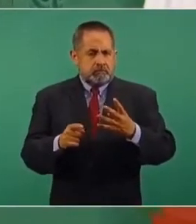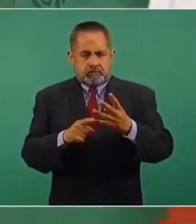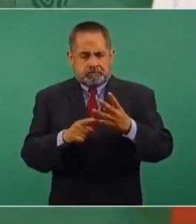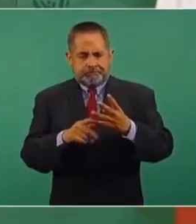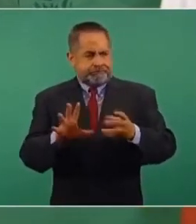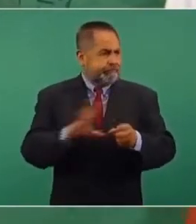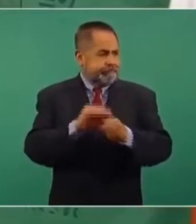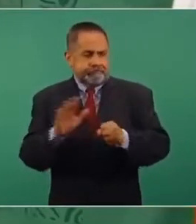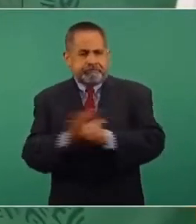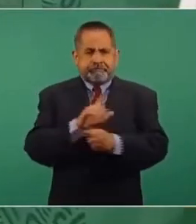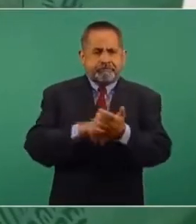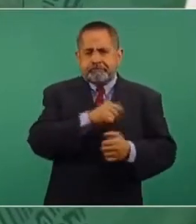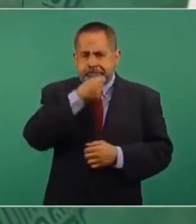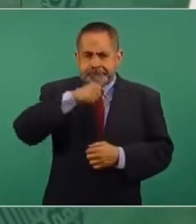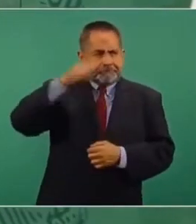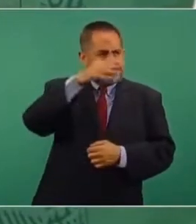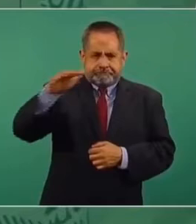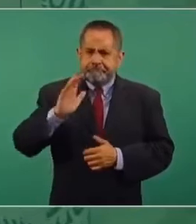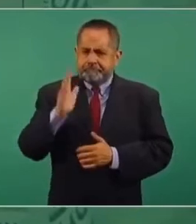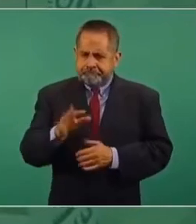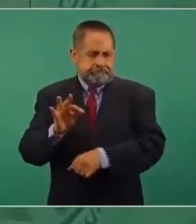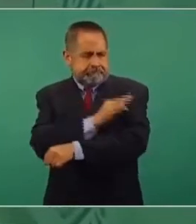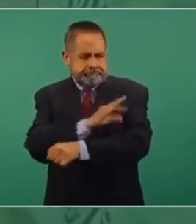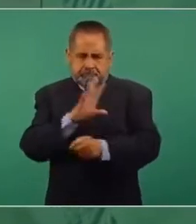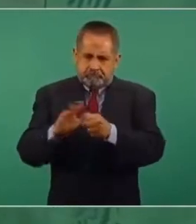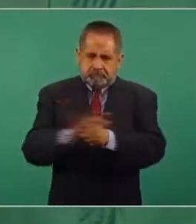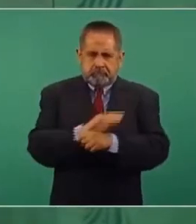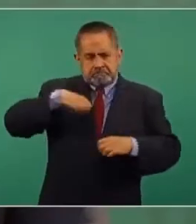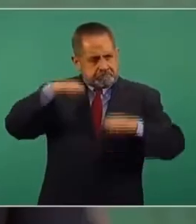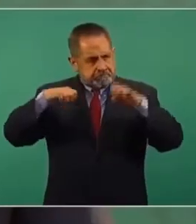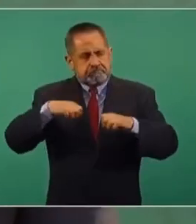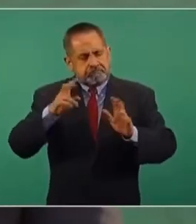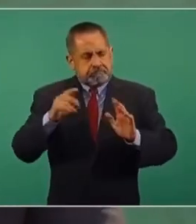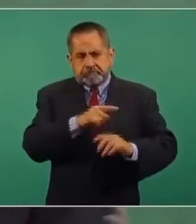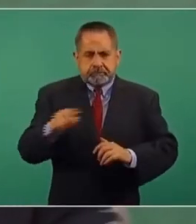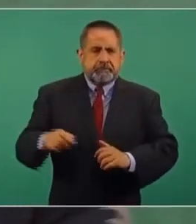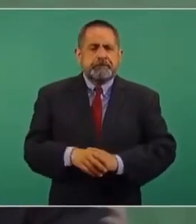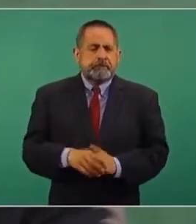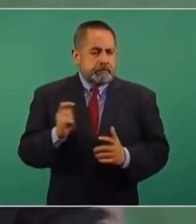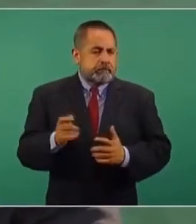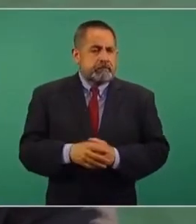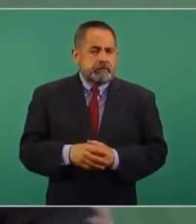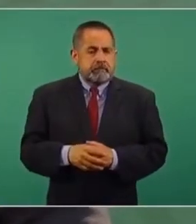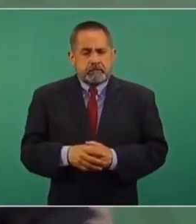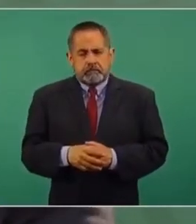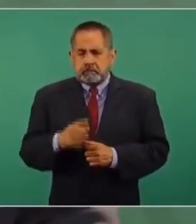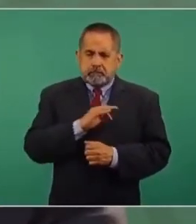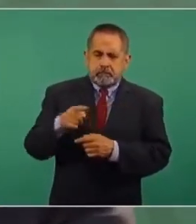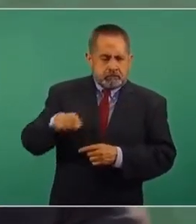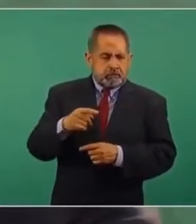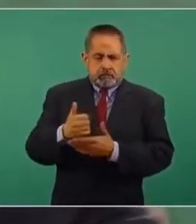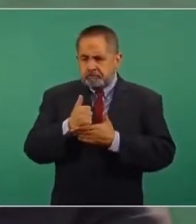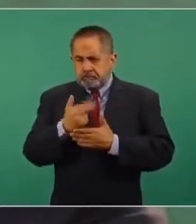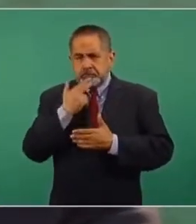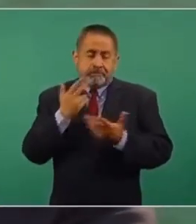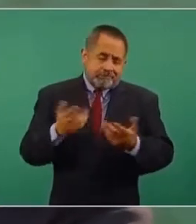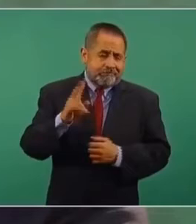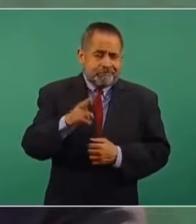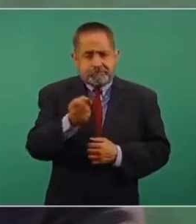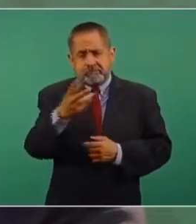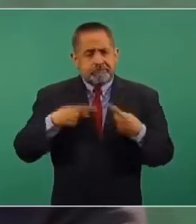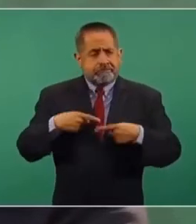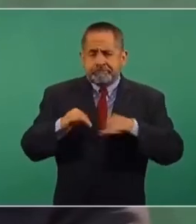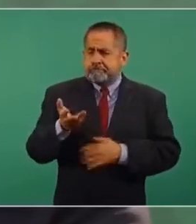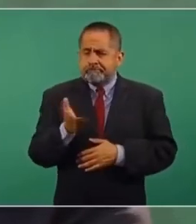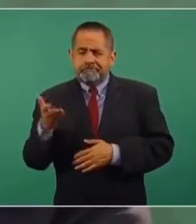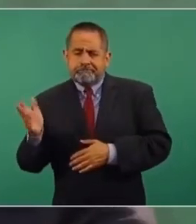tenemos vacunados a todos los adultos mayores, aún con una dosis. Pues todo esto nos va a ayudar y en efecto se perdieron muchos